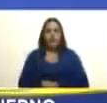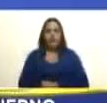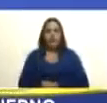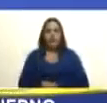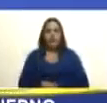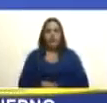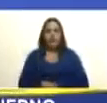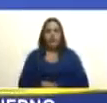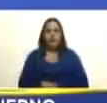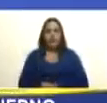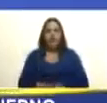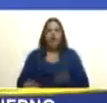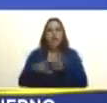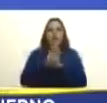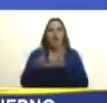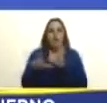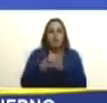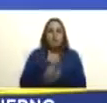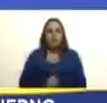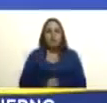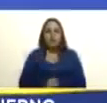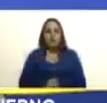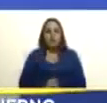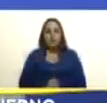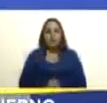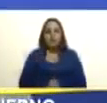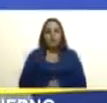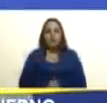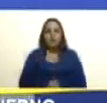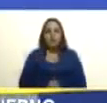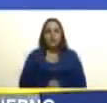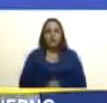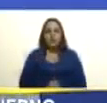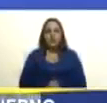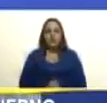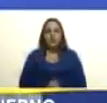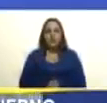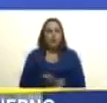una ley orgánica que regule